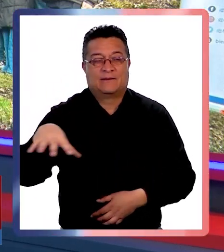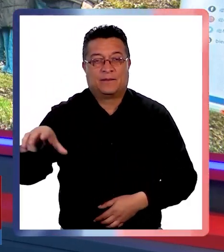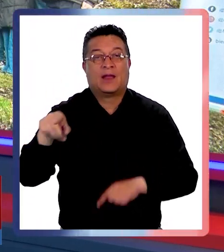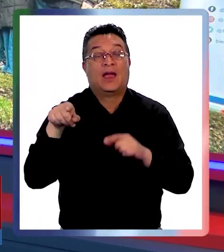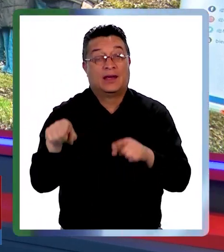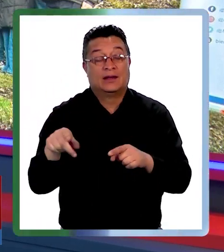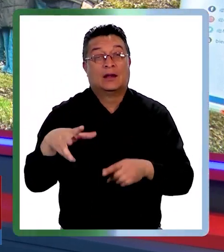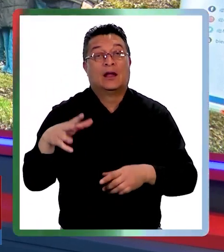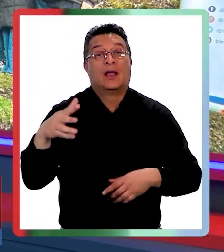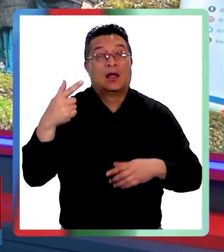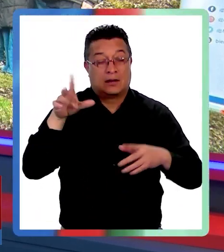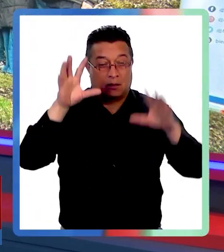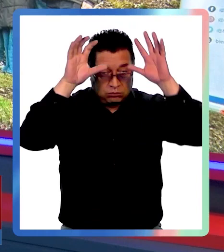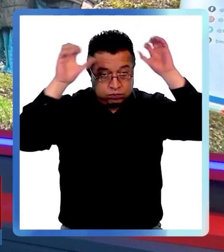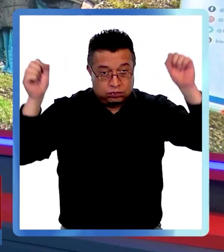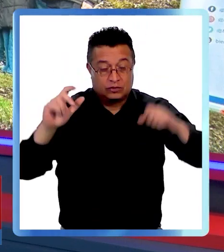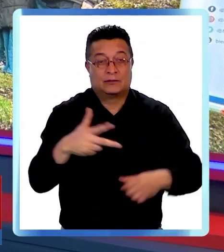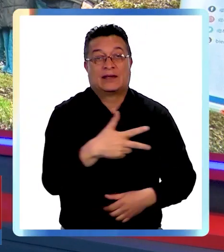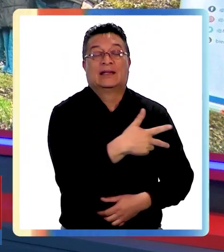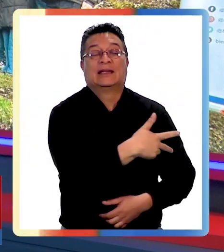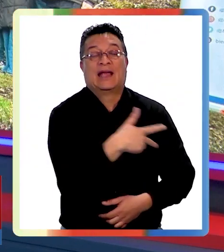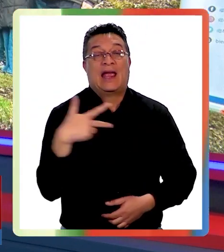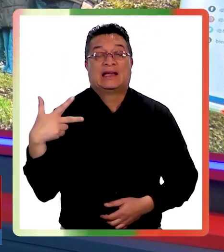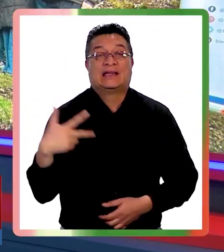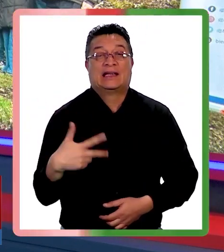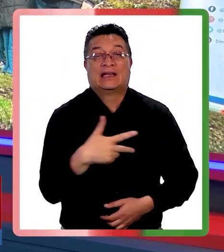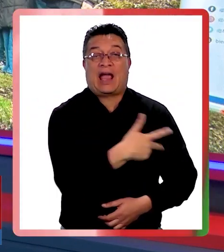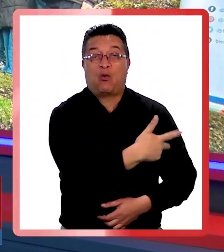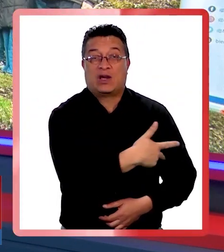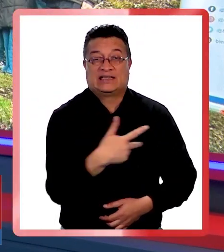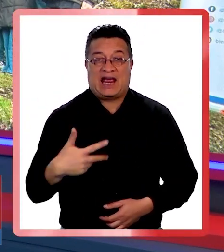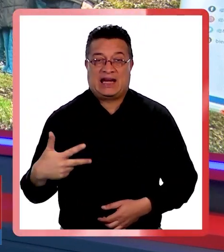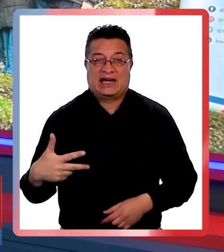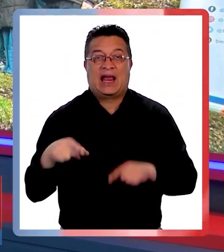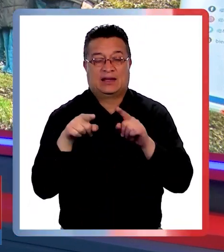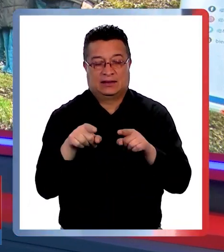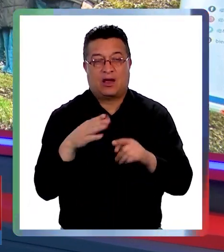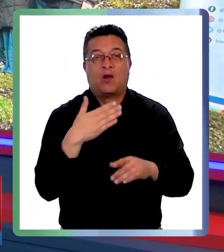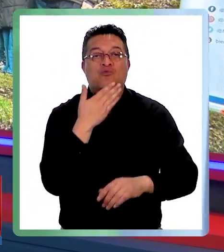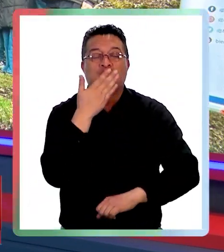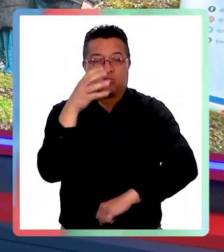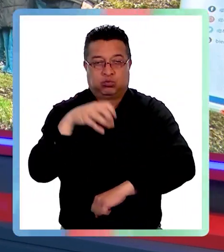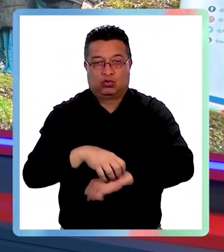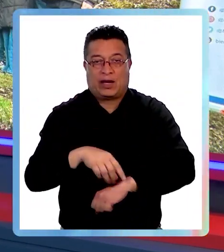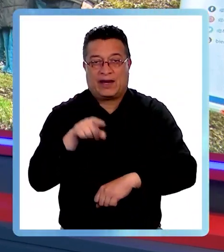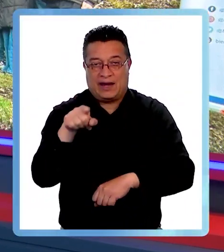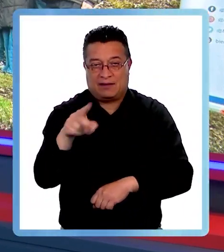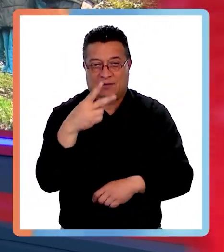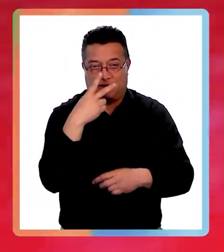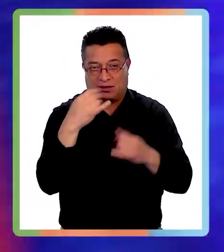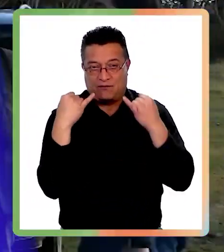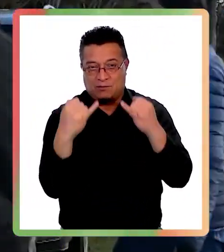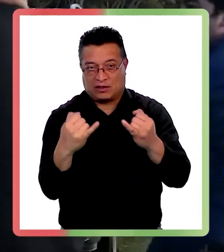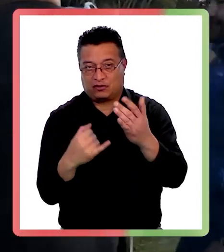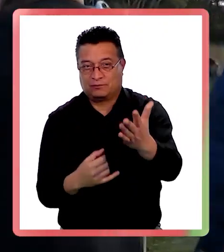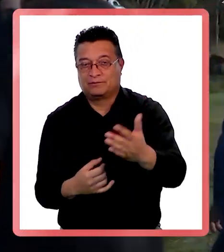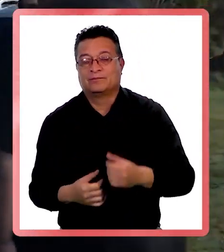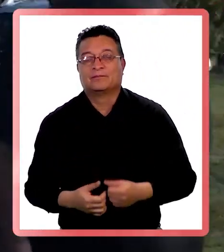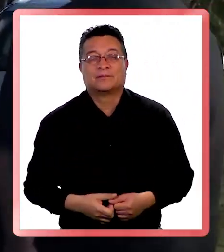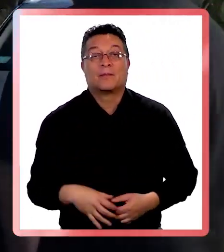ambas ubicadas en el área de San Juan, en la comuna de Punta Arenas. Esta información lo vemos con ITV Patagonia.